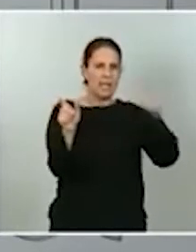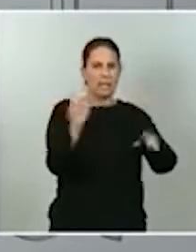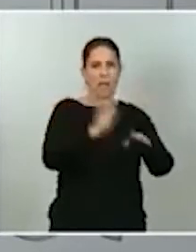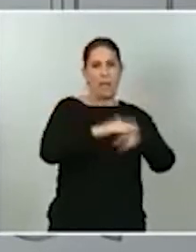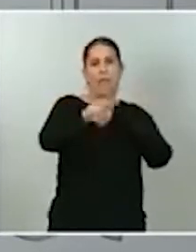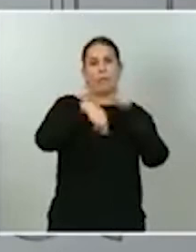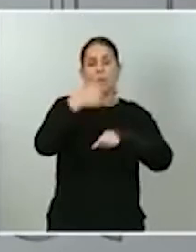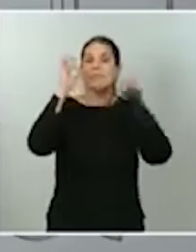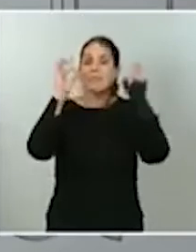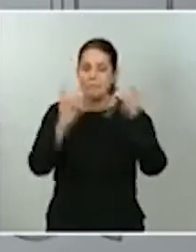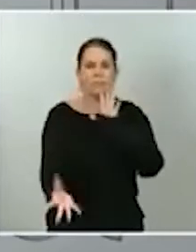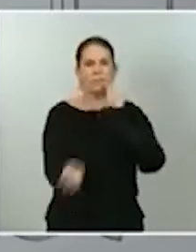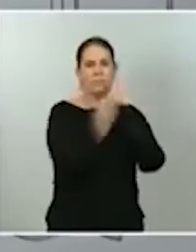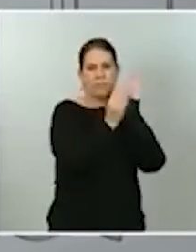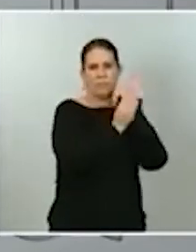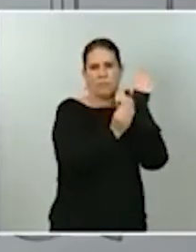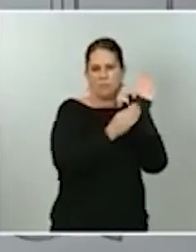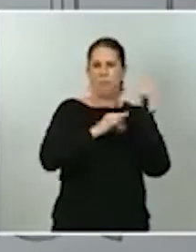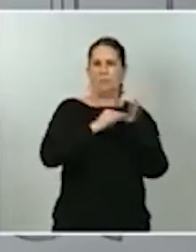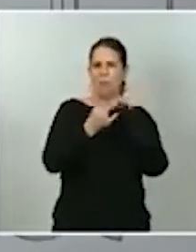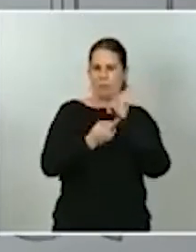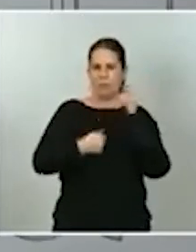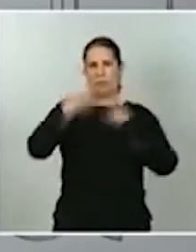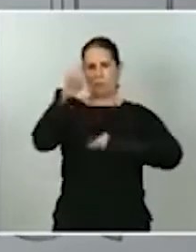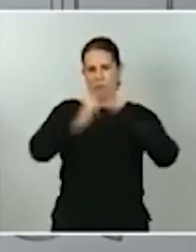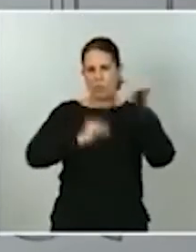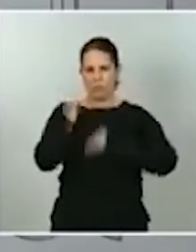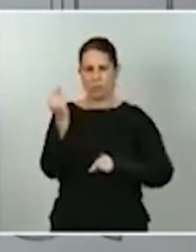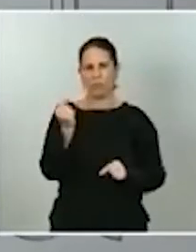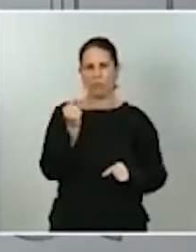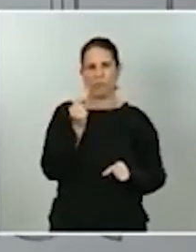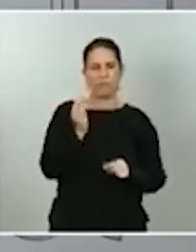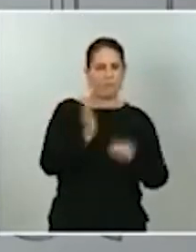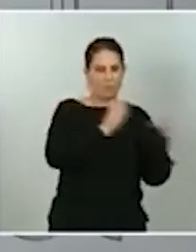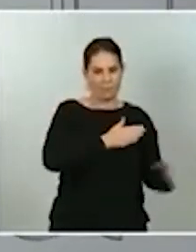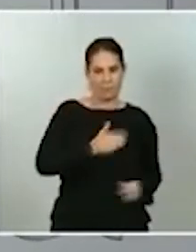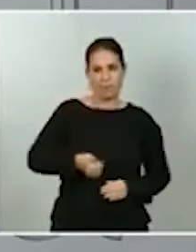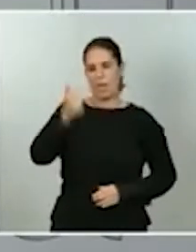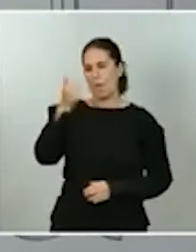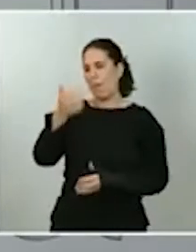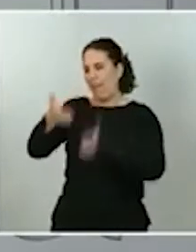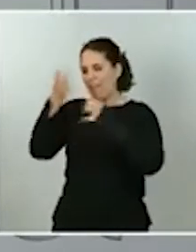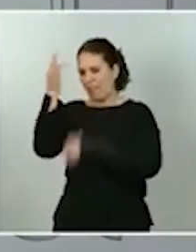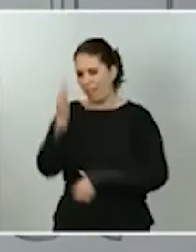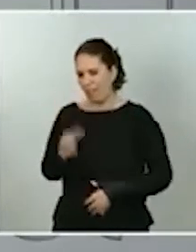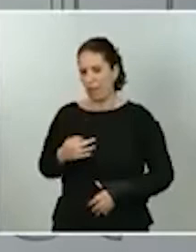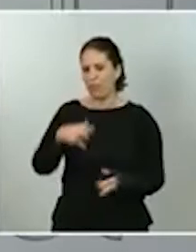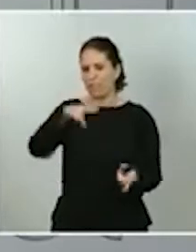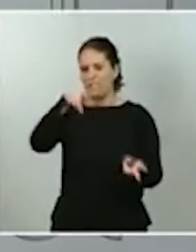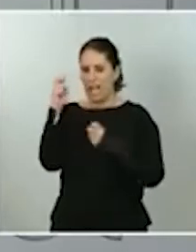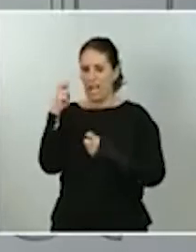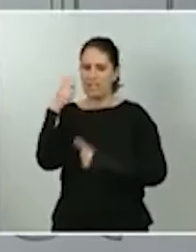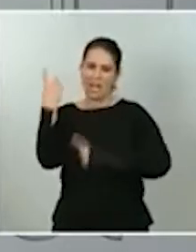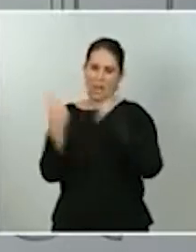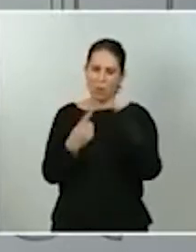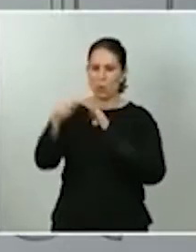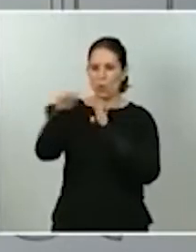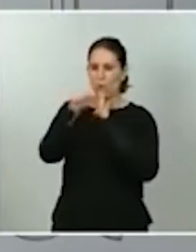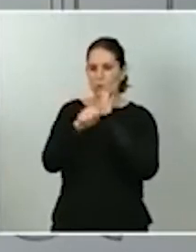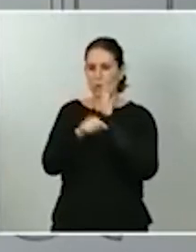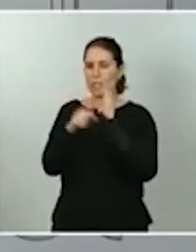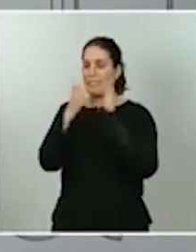parte, aquellas que tienen que ver con los beneficios fiscales o con el rendimiento de determinadas figuras tributarias, que encontramos un diferencial